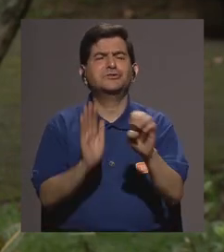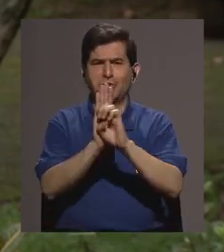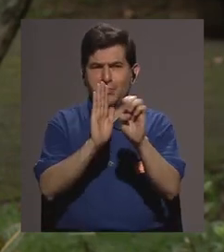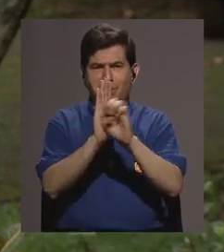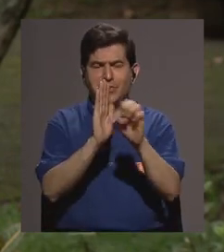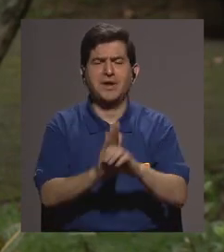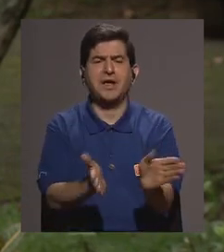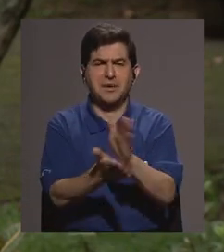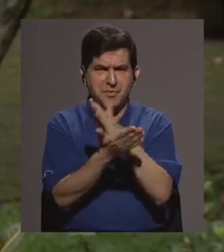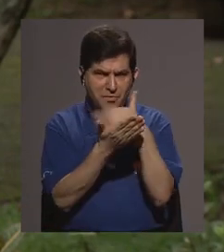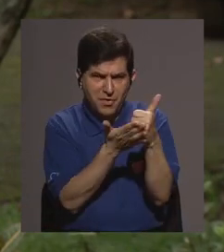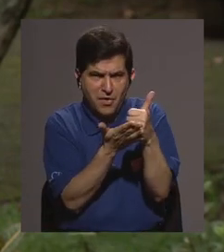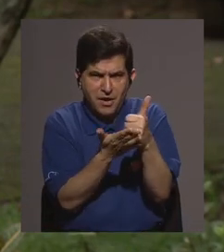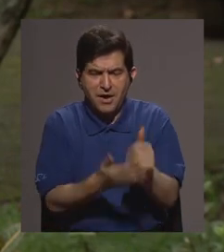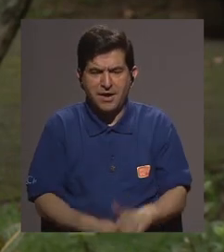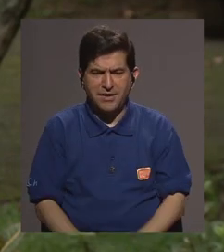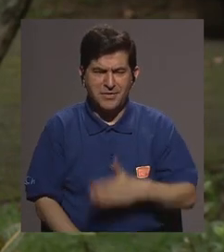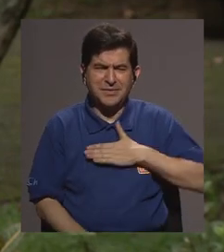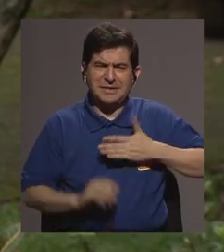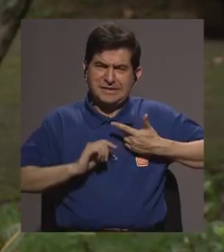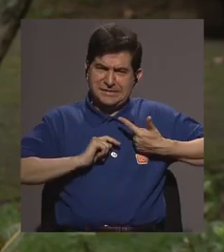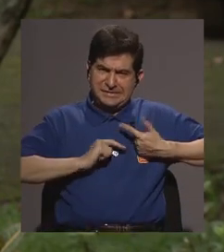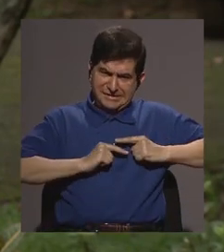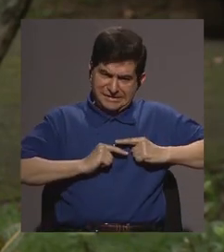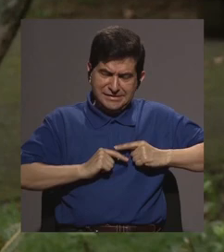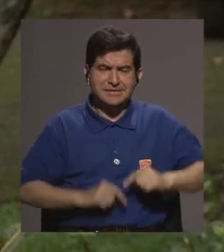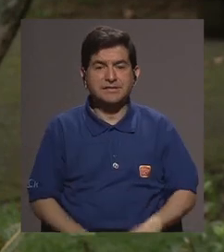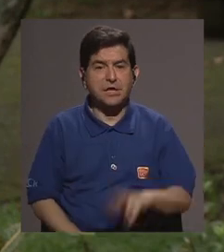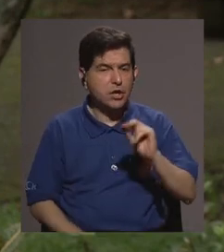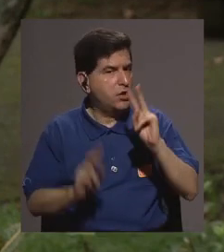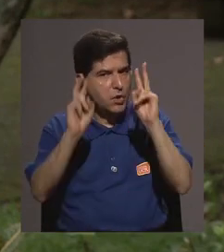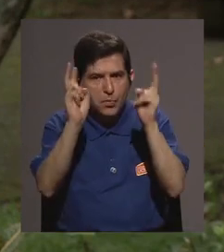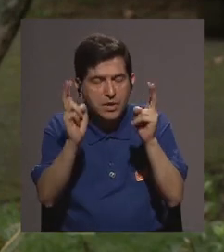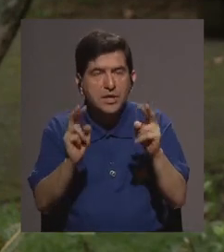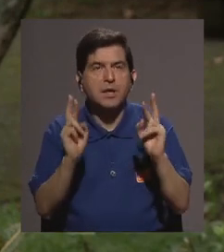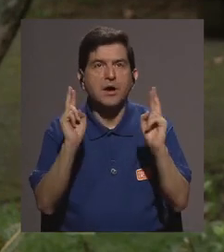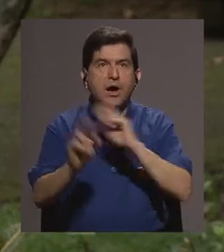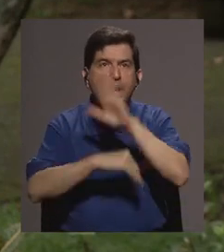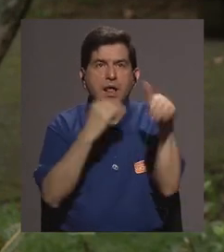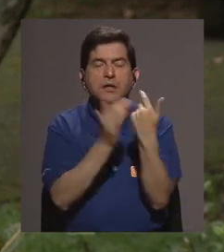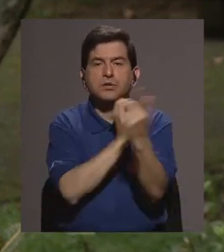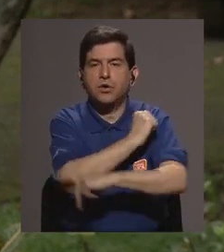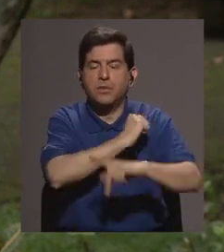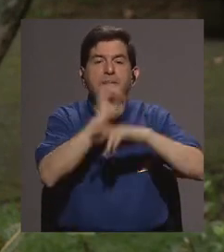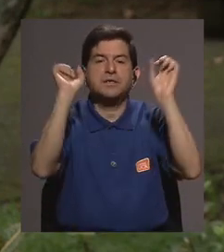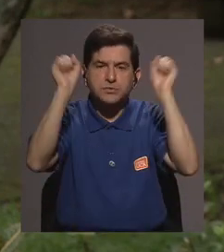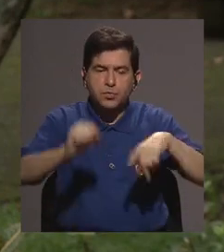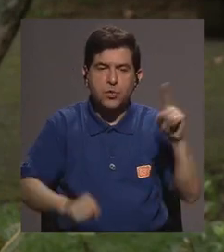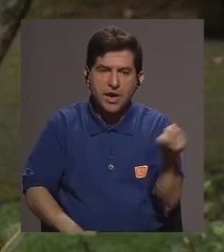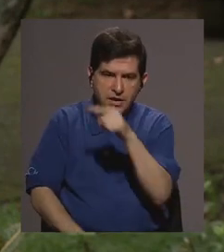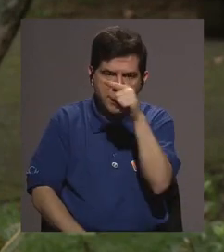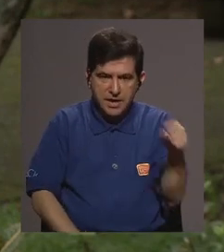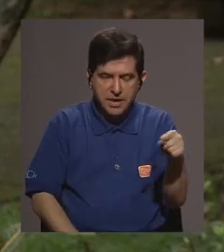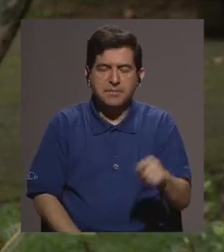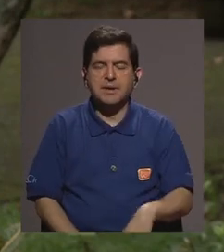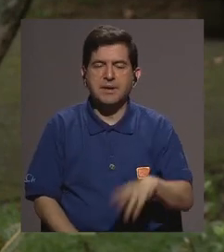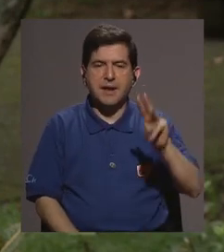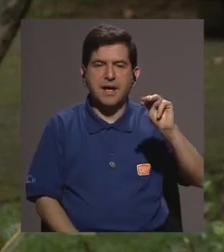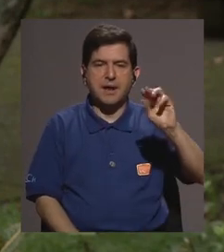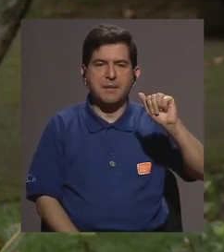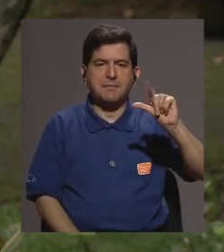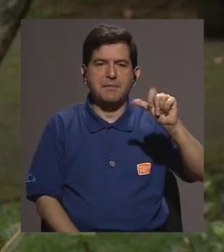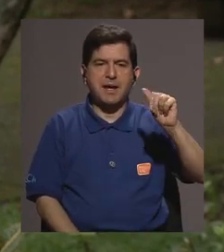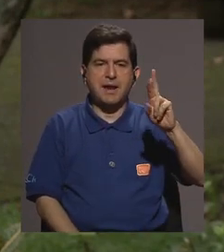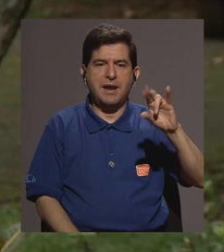si hay algo que todavía me duele y no por el tema ojalá que todos los países sean capaces de erradicar la malaria pero pensé en un momento